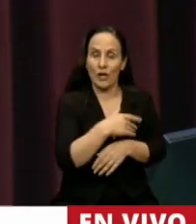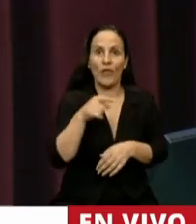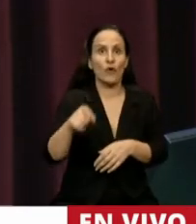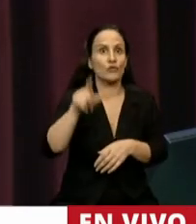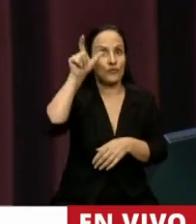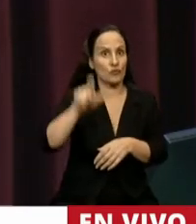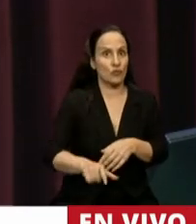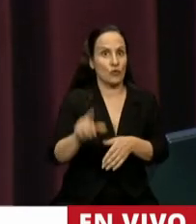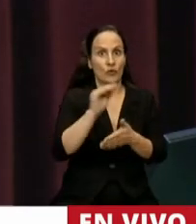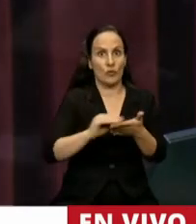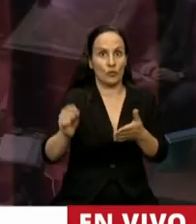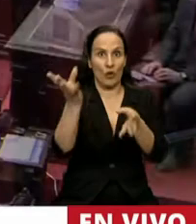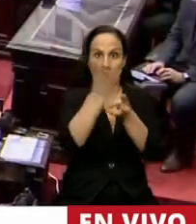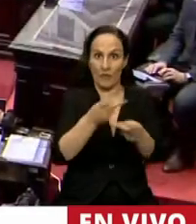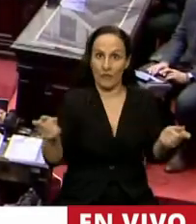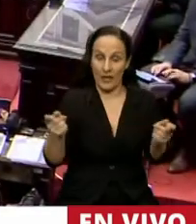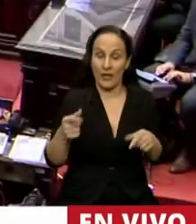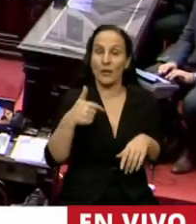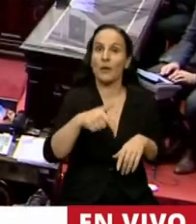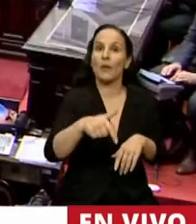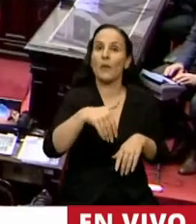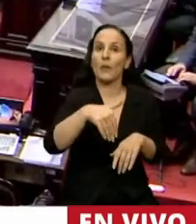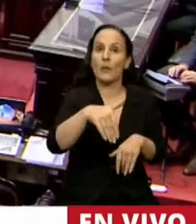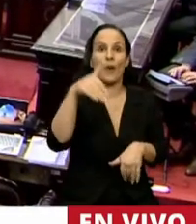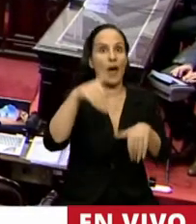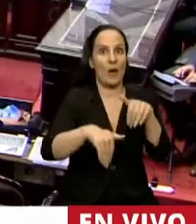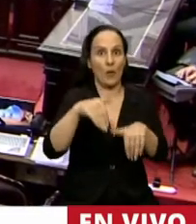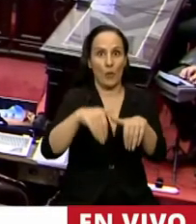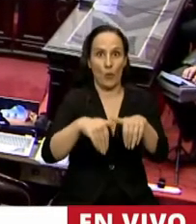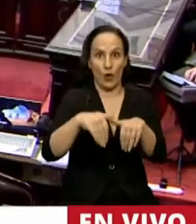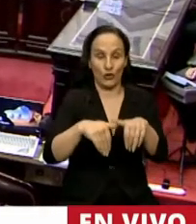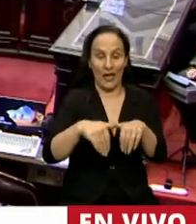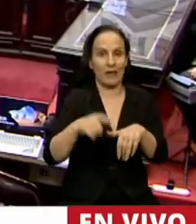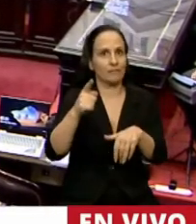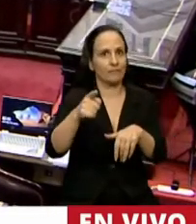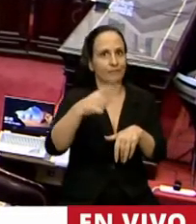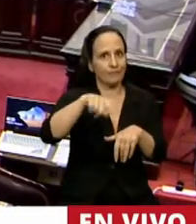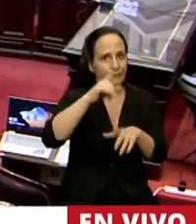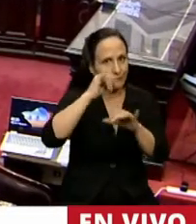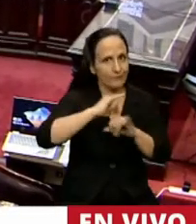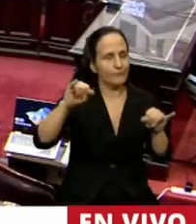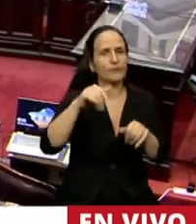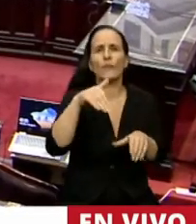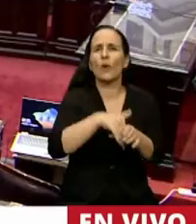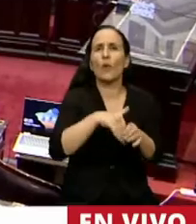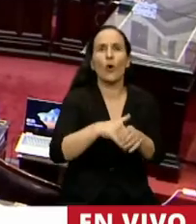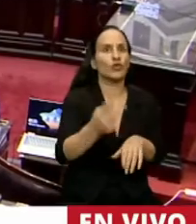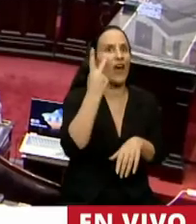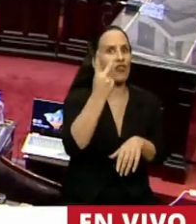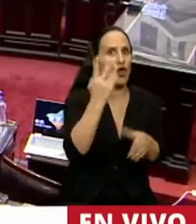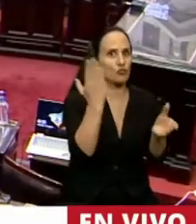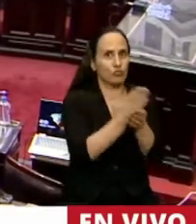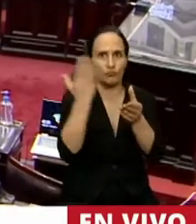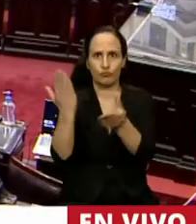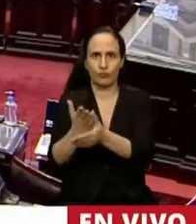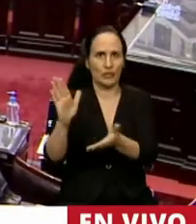discurso de la diputada Caparrós se va a proceder a votar recordándole que se votan dos expedientes